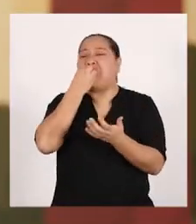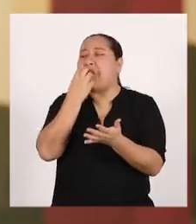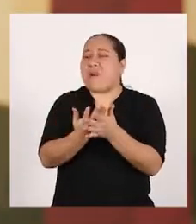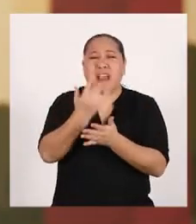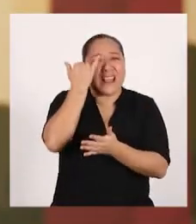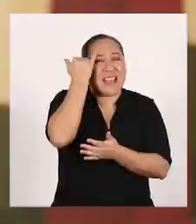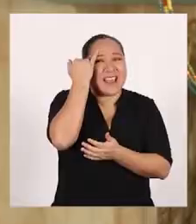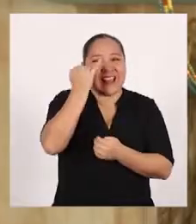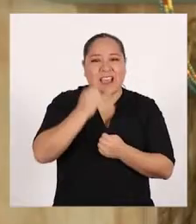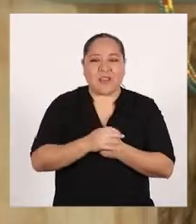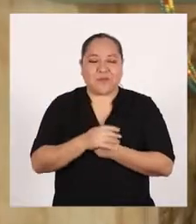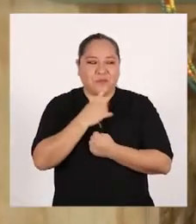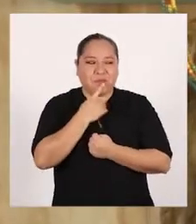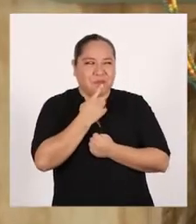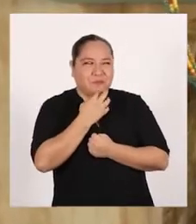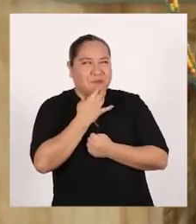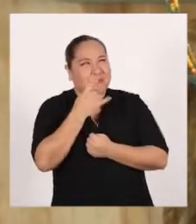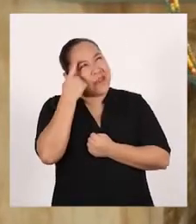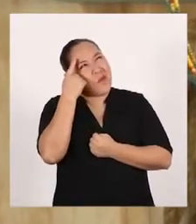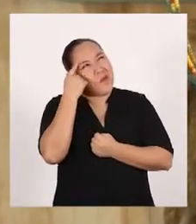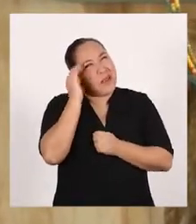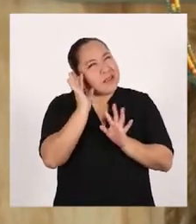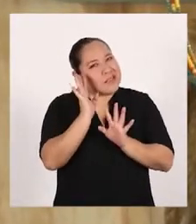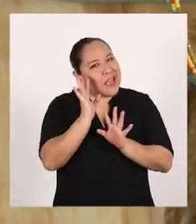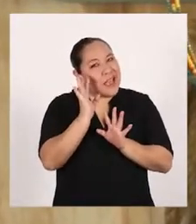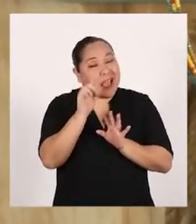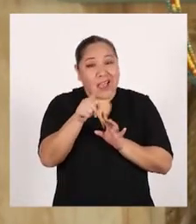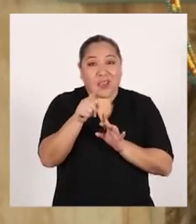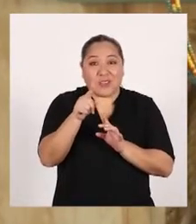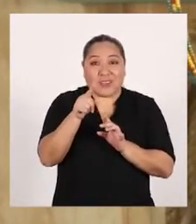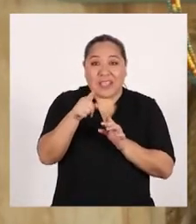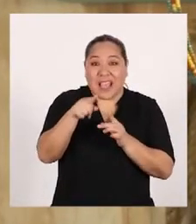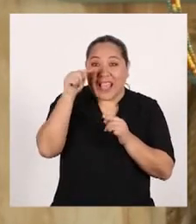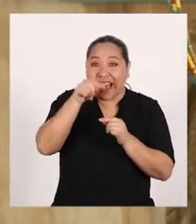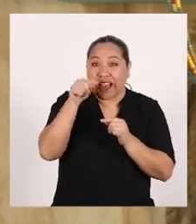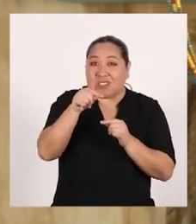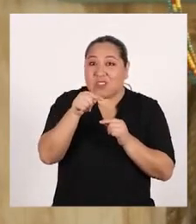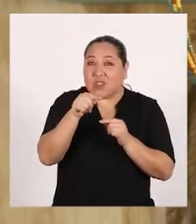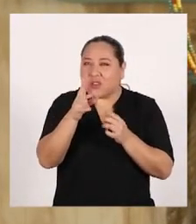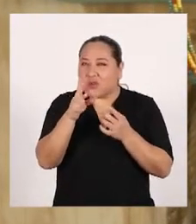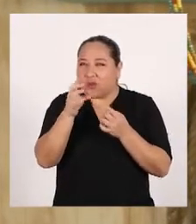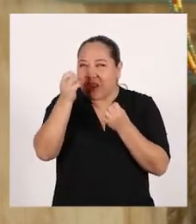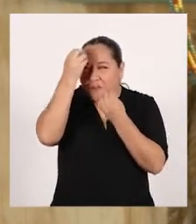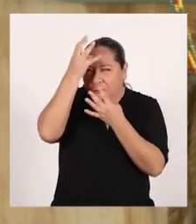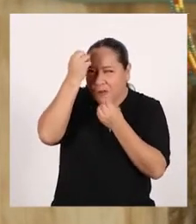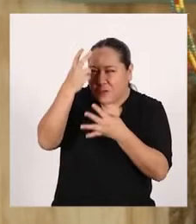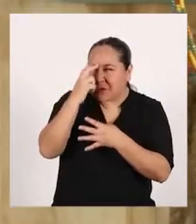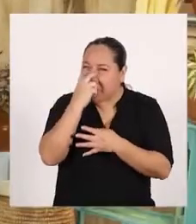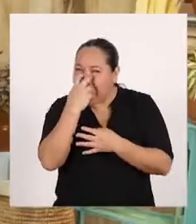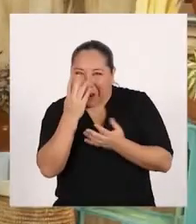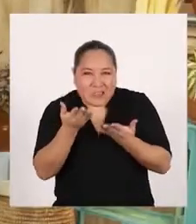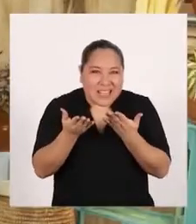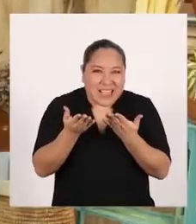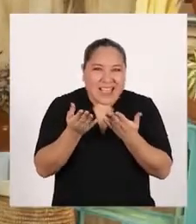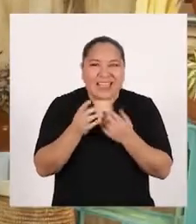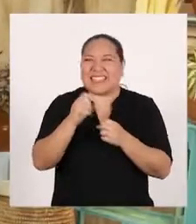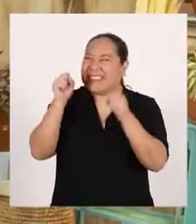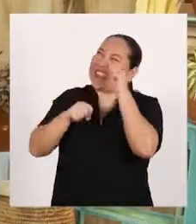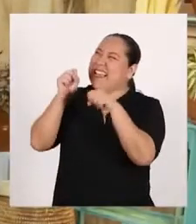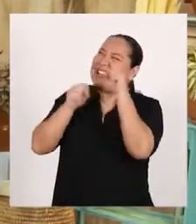idea! Déjame adivinar, Coco. ¿Lo que tienes ahí es un dato curioso? ¡Sí!